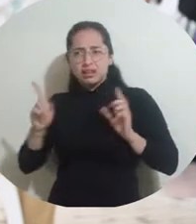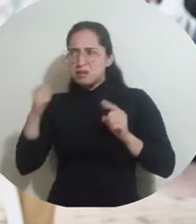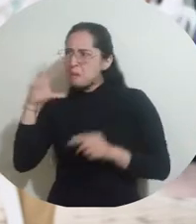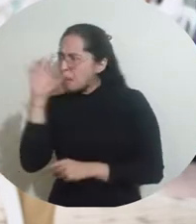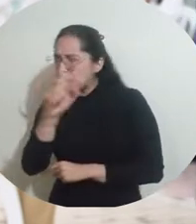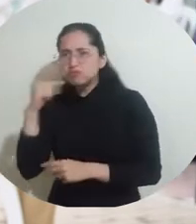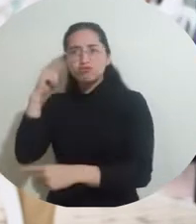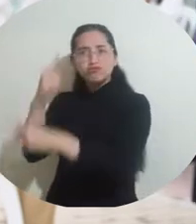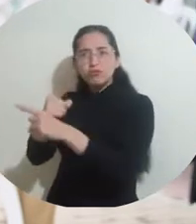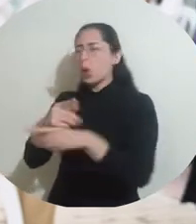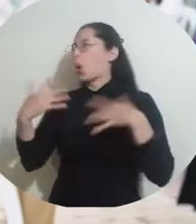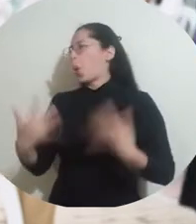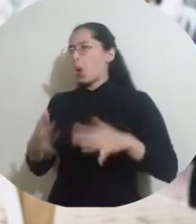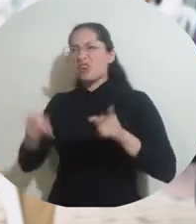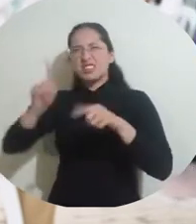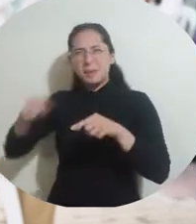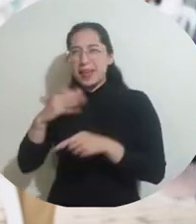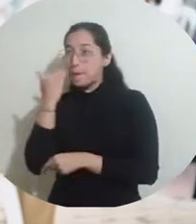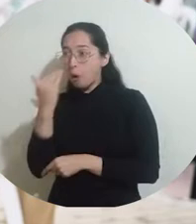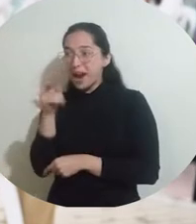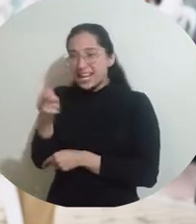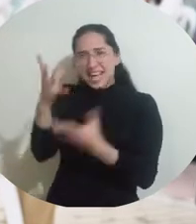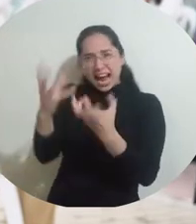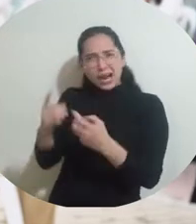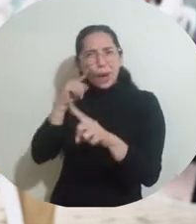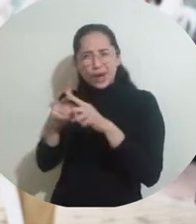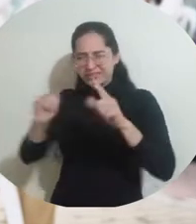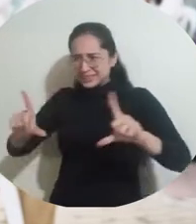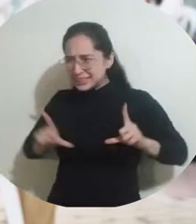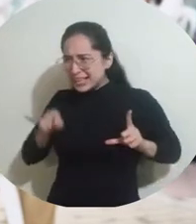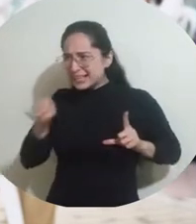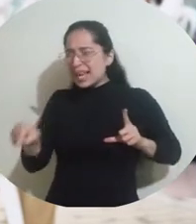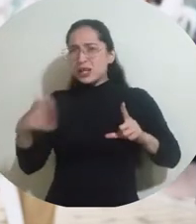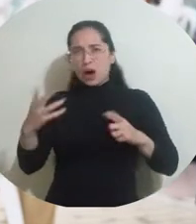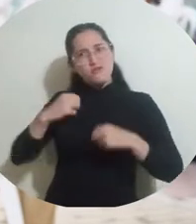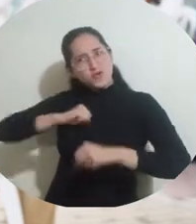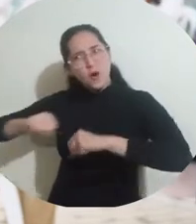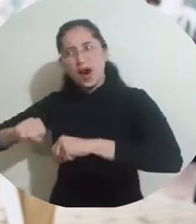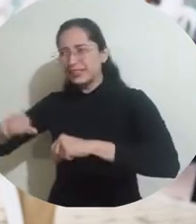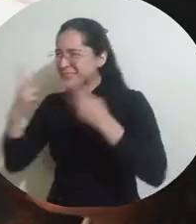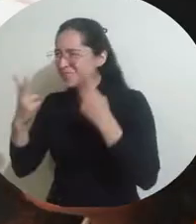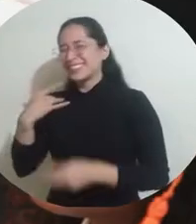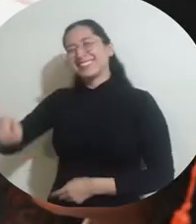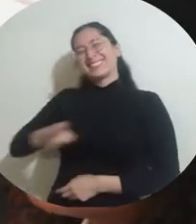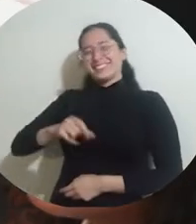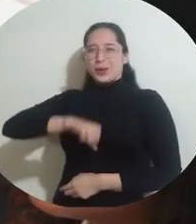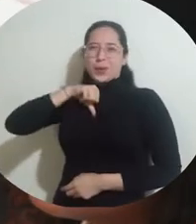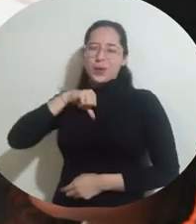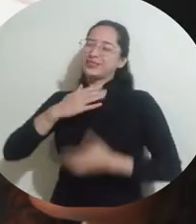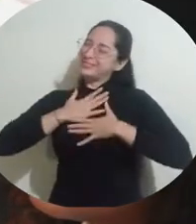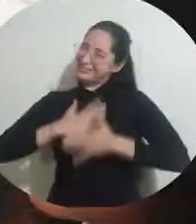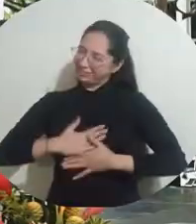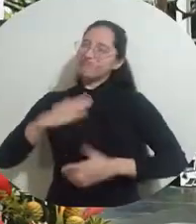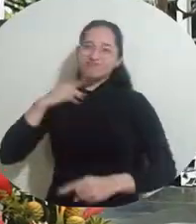logró y las ganas que ella tenía de llegar a este punto, pues me llena más de orgullo, más de